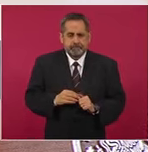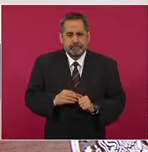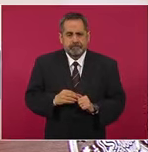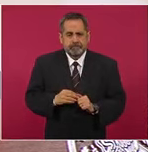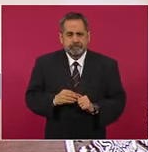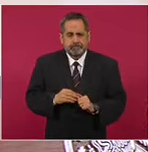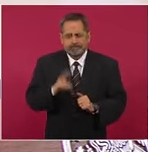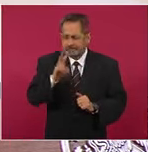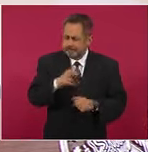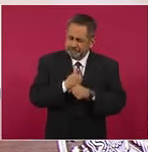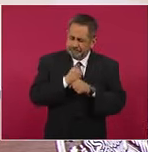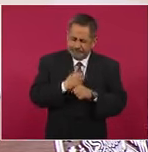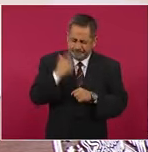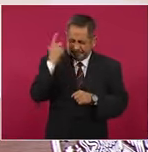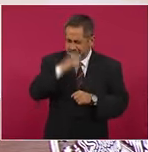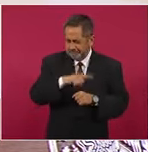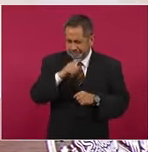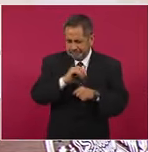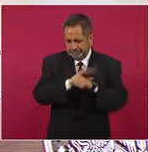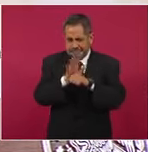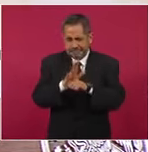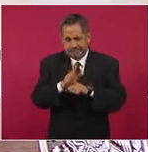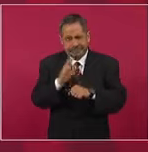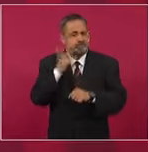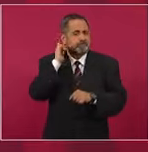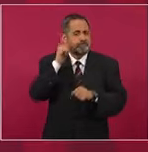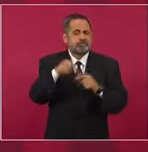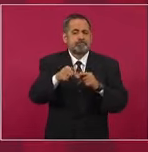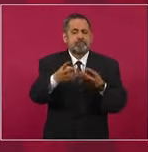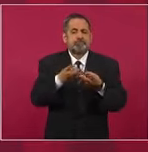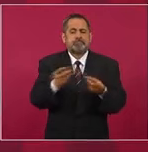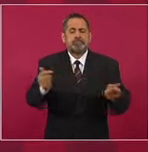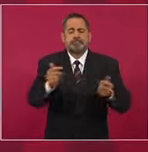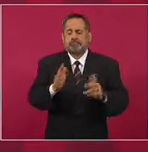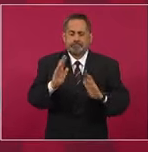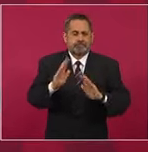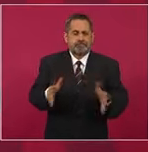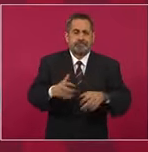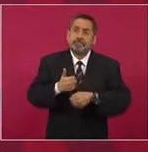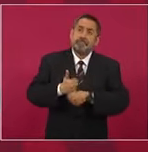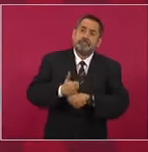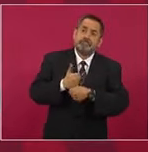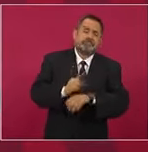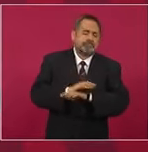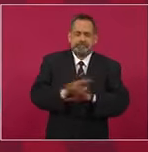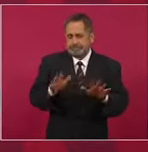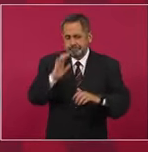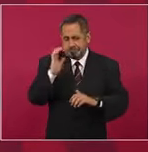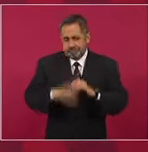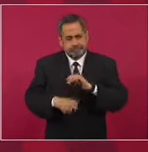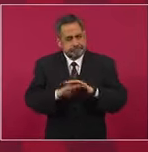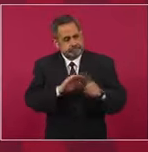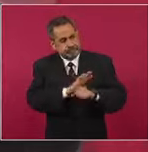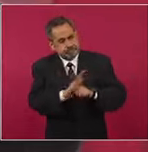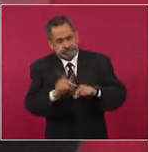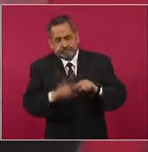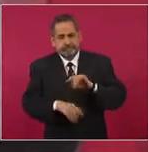pesar y que ya no se esté sufriendo por la pandemia.